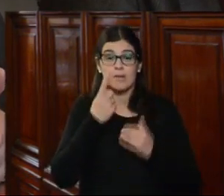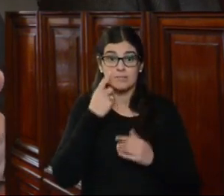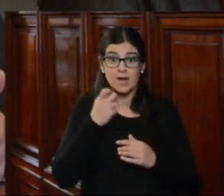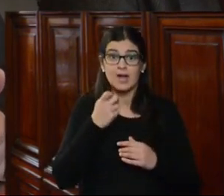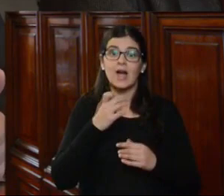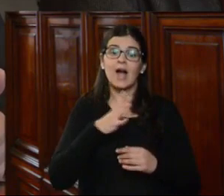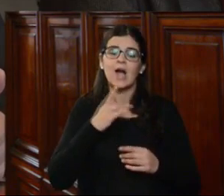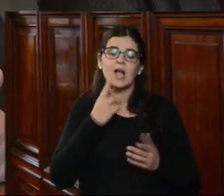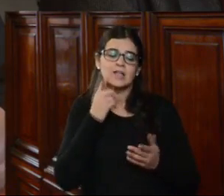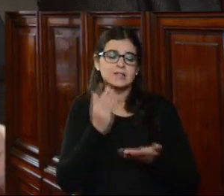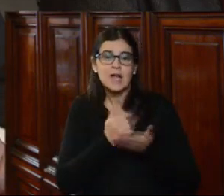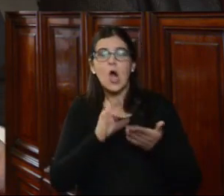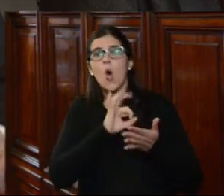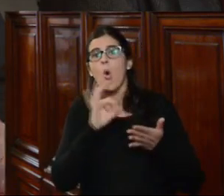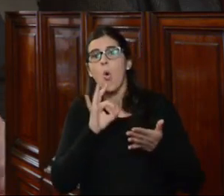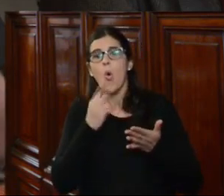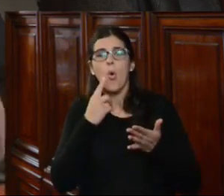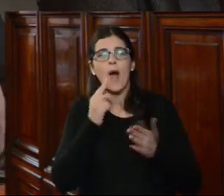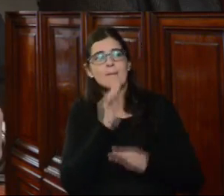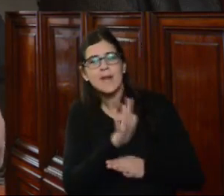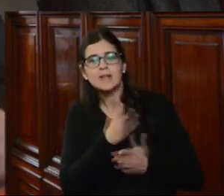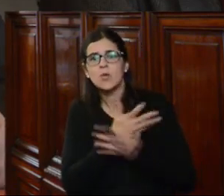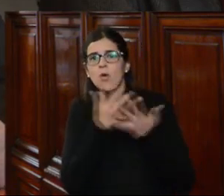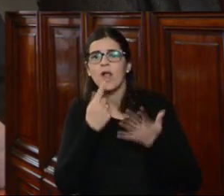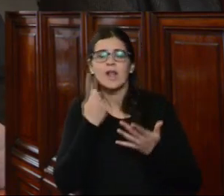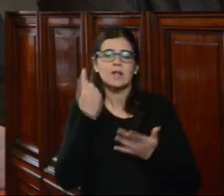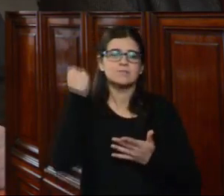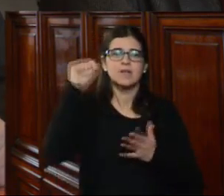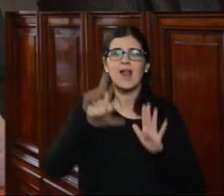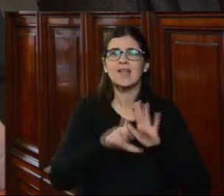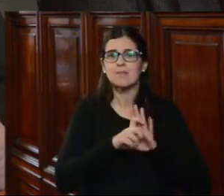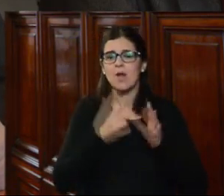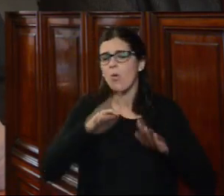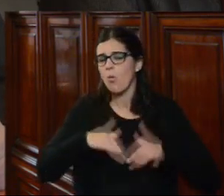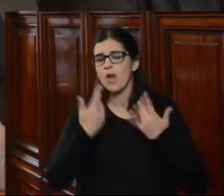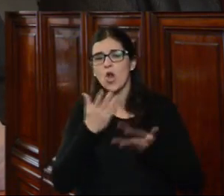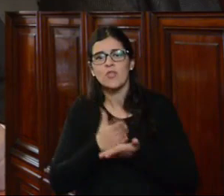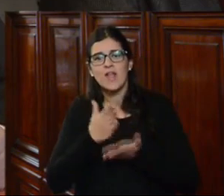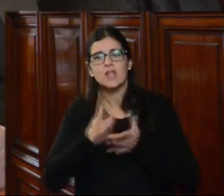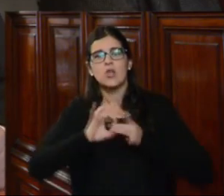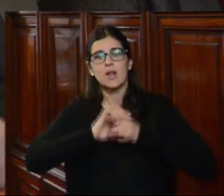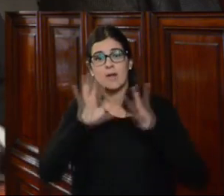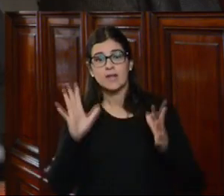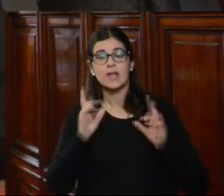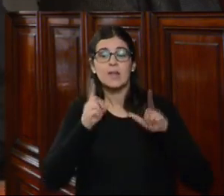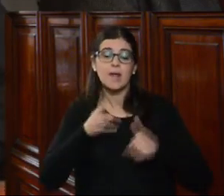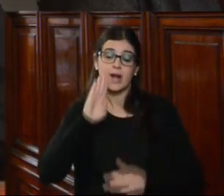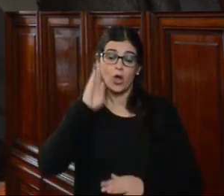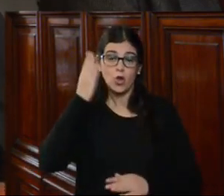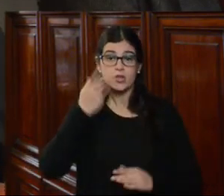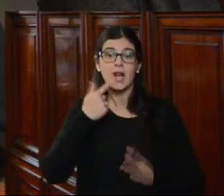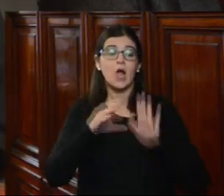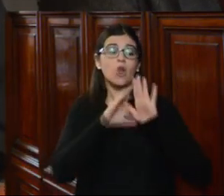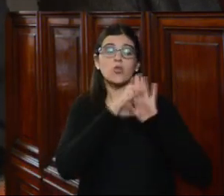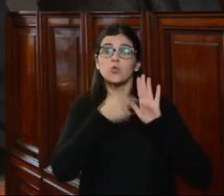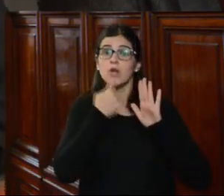lesione, restrinja o altere o amenace con ilegitimidad manifiesta cualquiera de los derechos y libertades reconocidos en